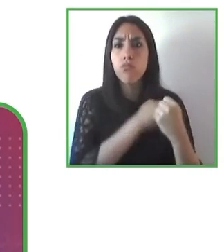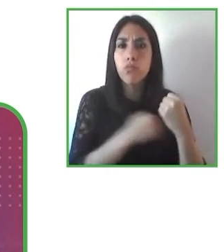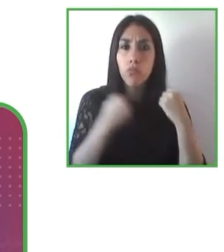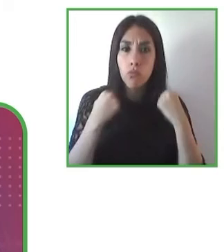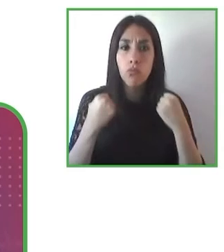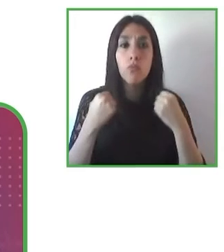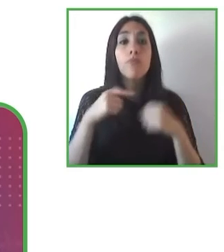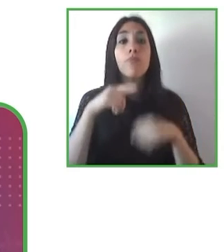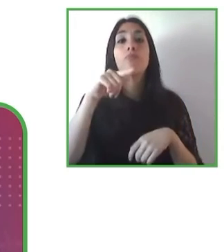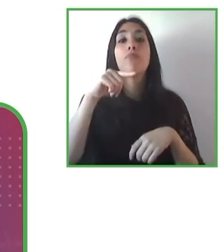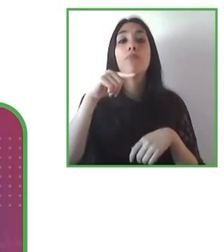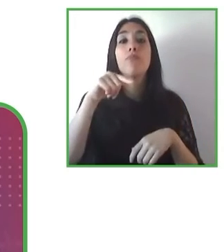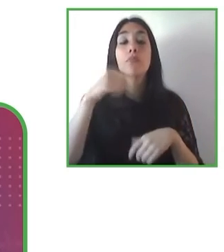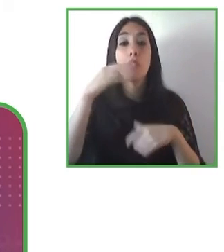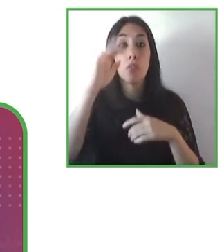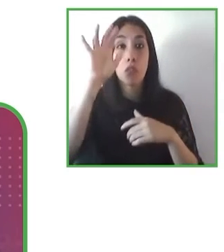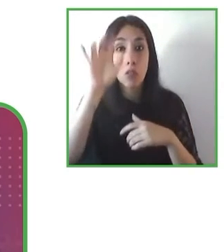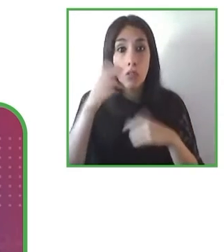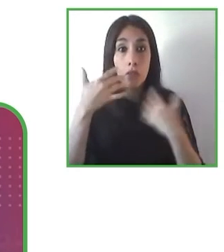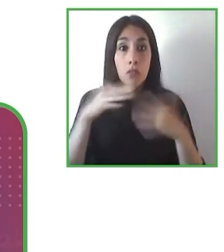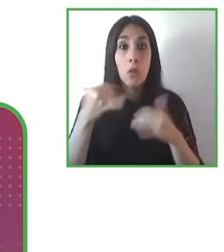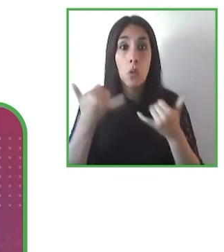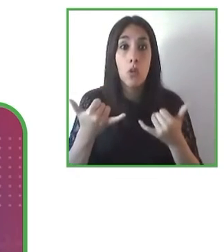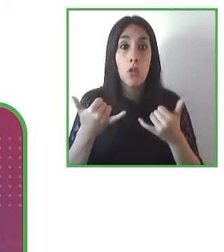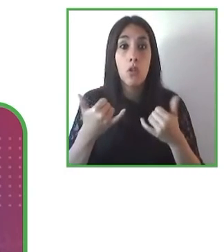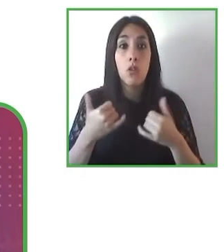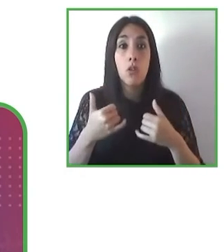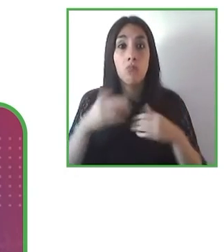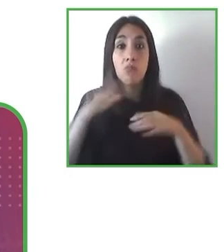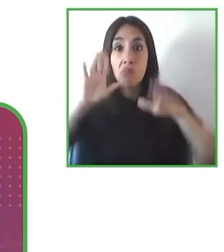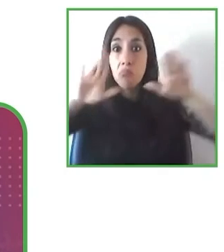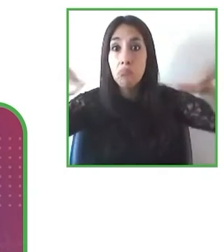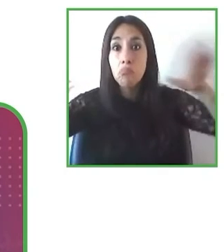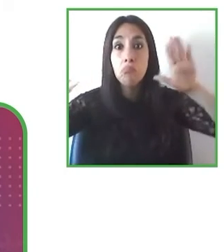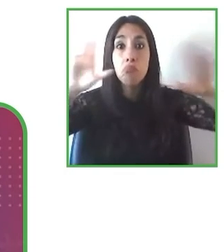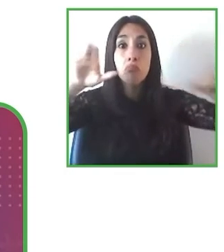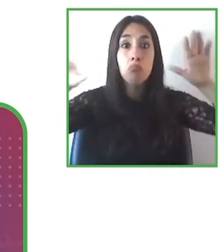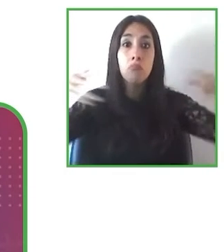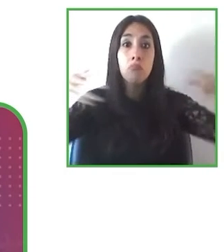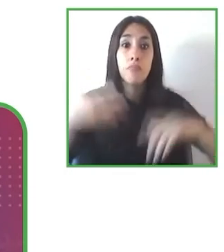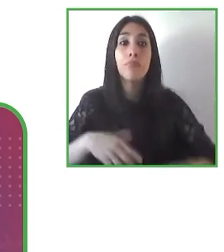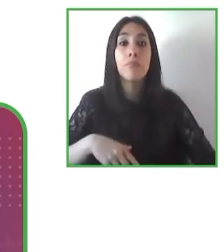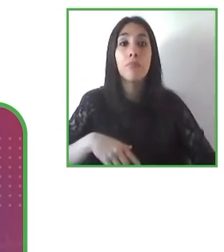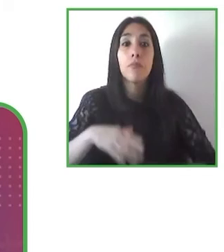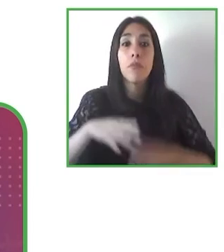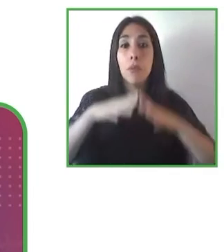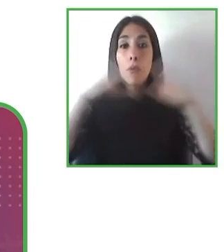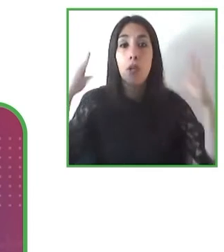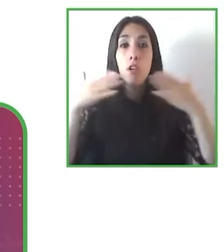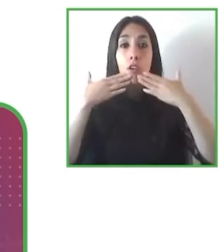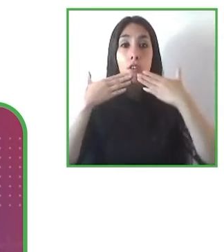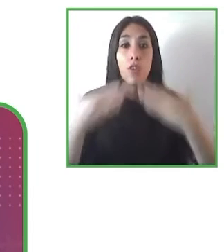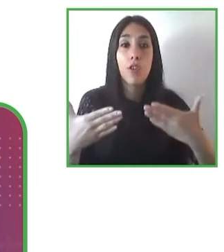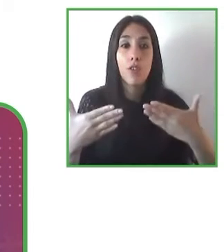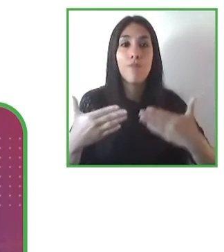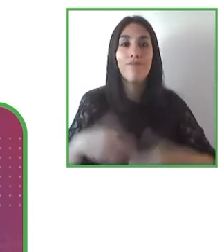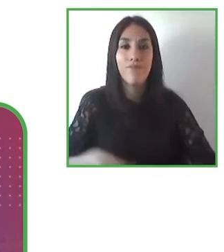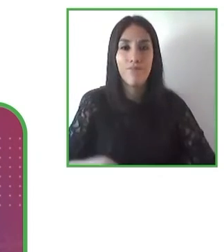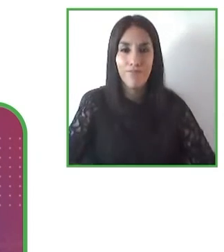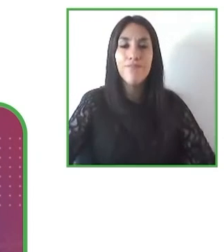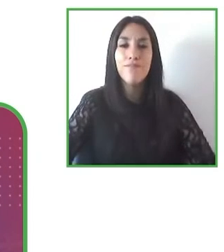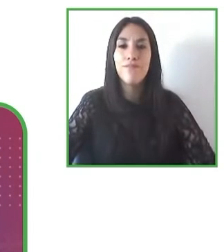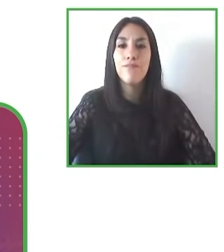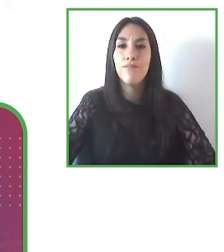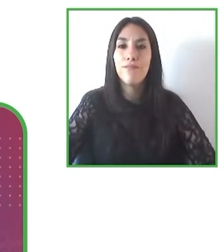ese es mi mensaje clave muchas gracias fue una sesión súper